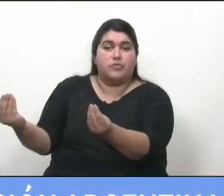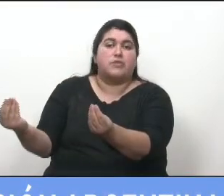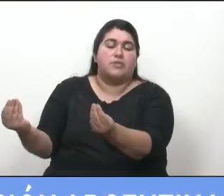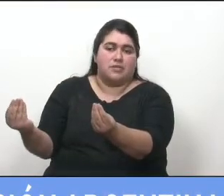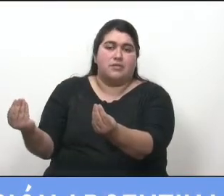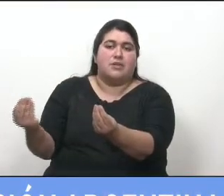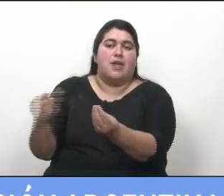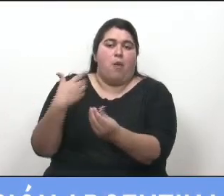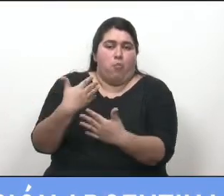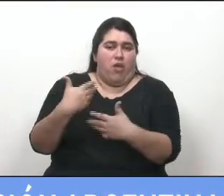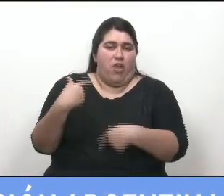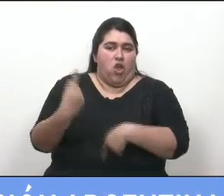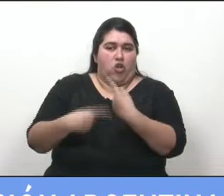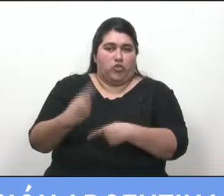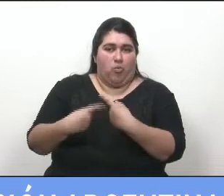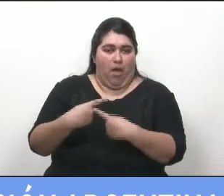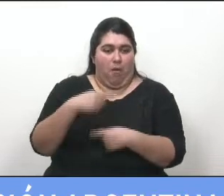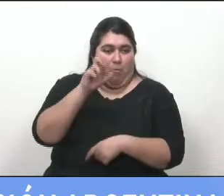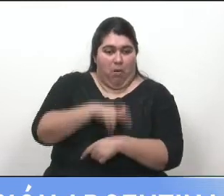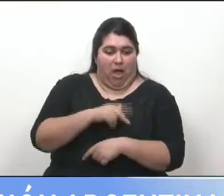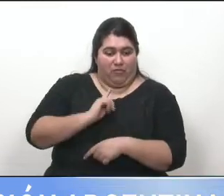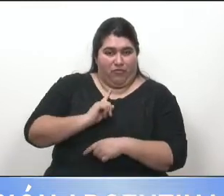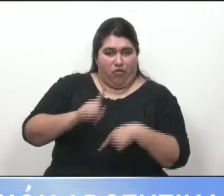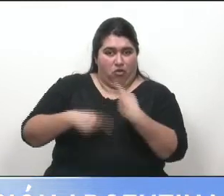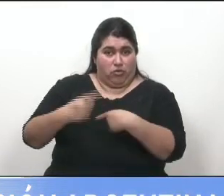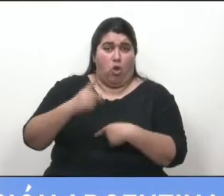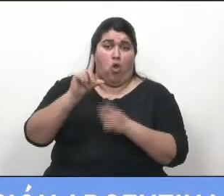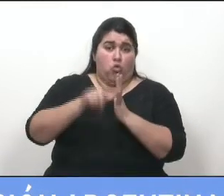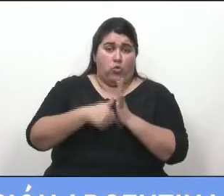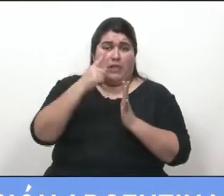podrán continuar cobrando su emolumento por el lapso de un año.